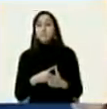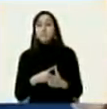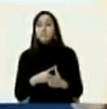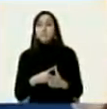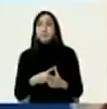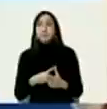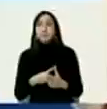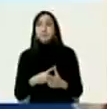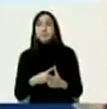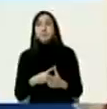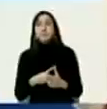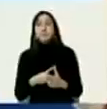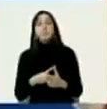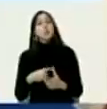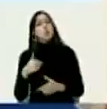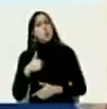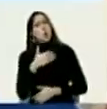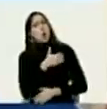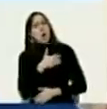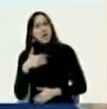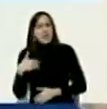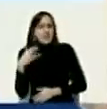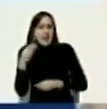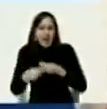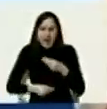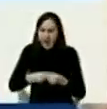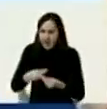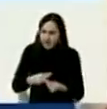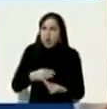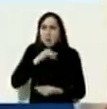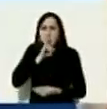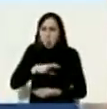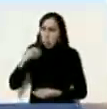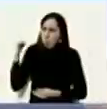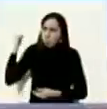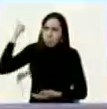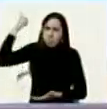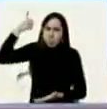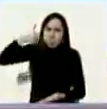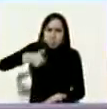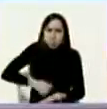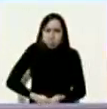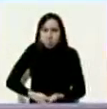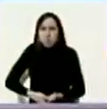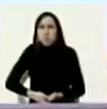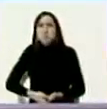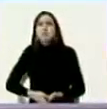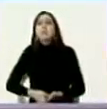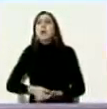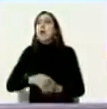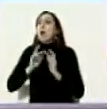quise hacer este recuento Patrick de Le Figaro allá en París